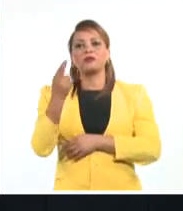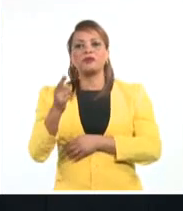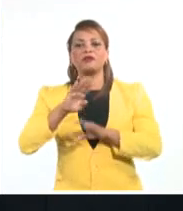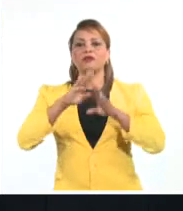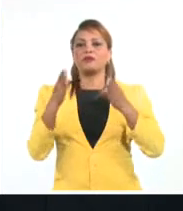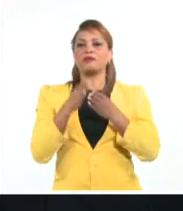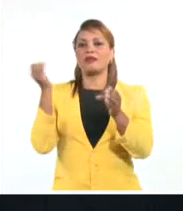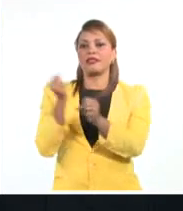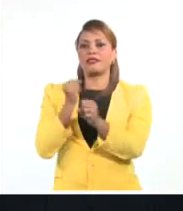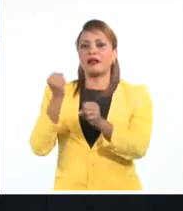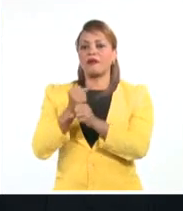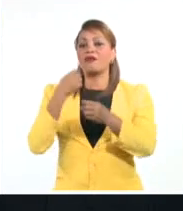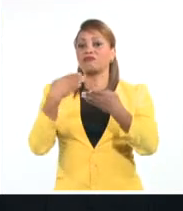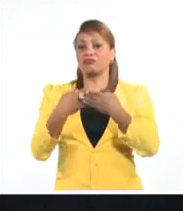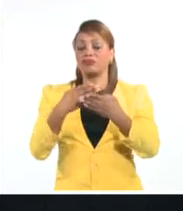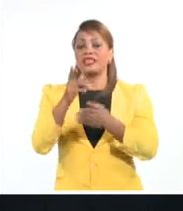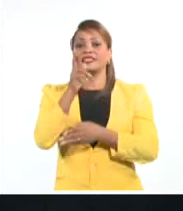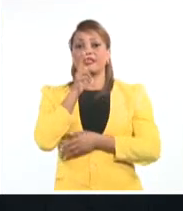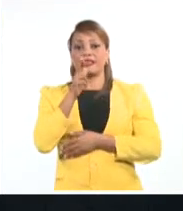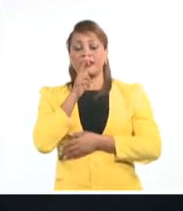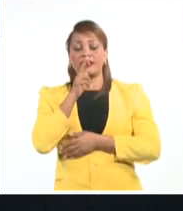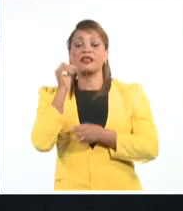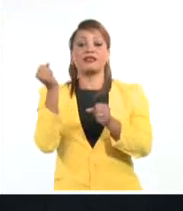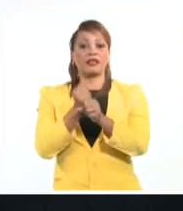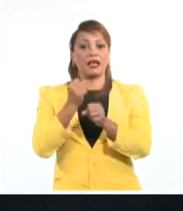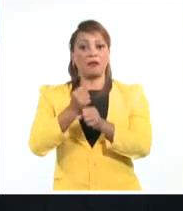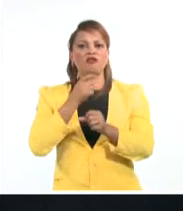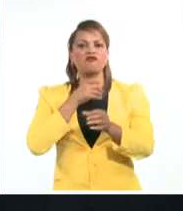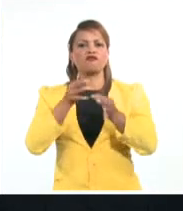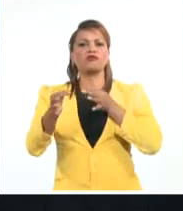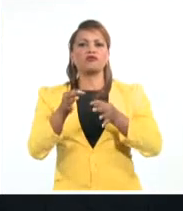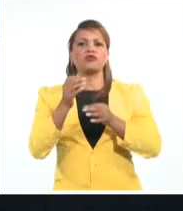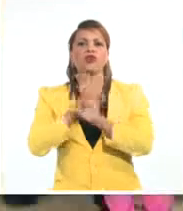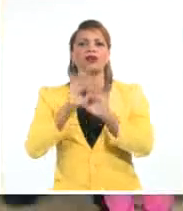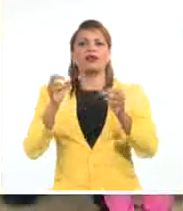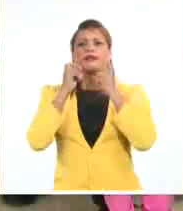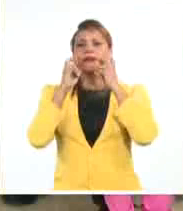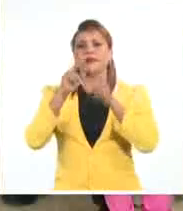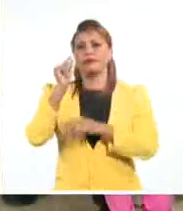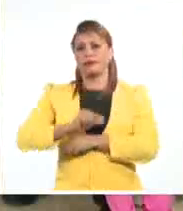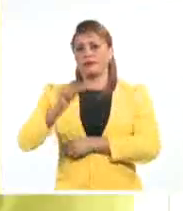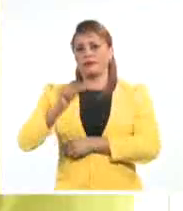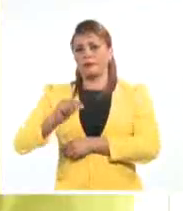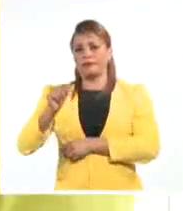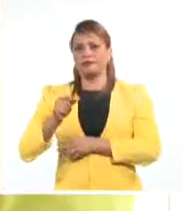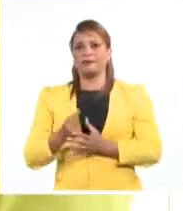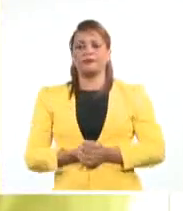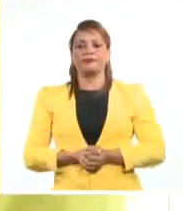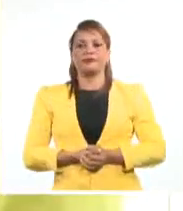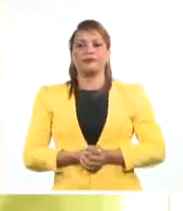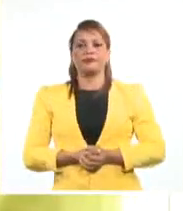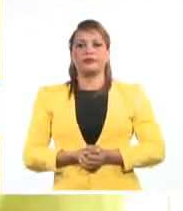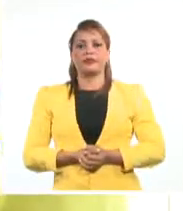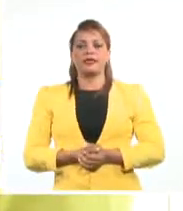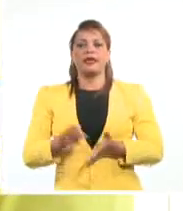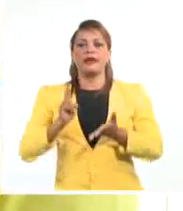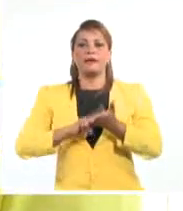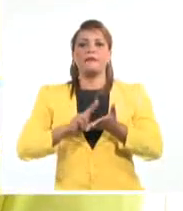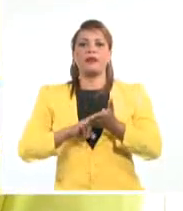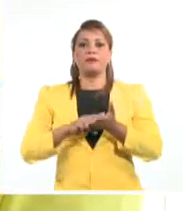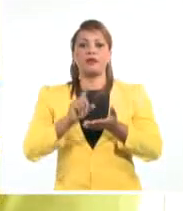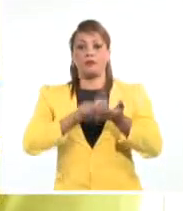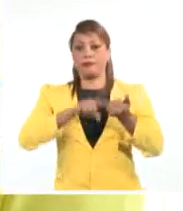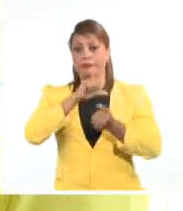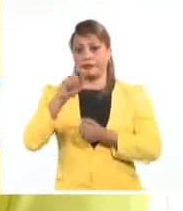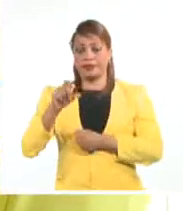a instituciones con un trabajo meritorio en función de la calidad de vida de las personas. Gerardo Hernández Nordelo, miembro del Comité Central,